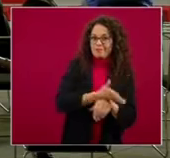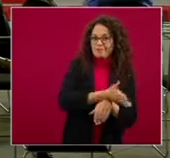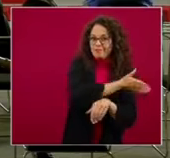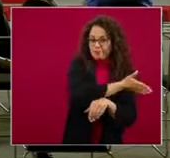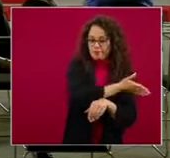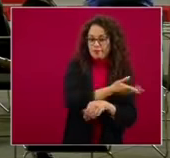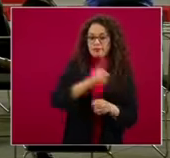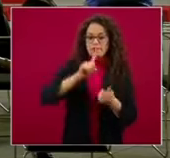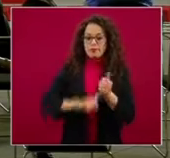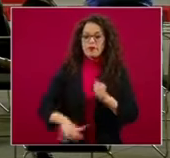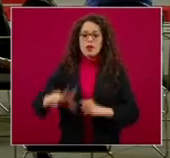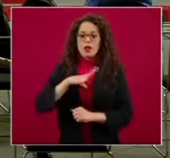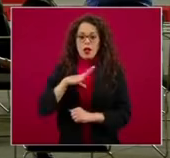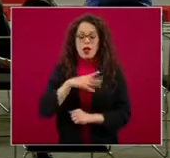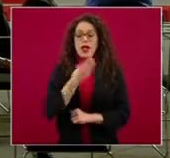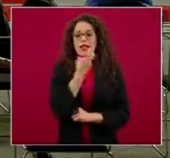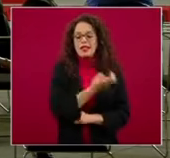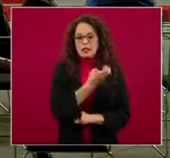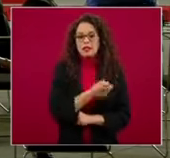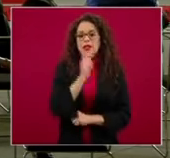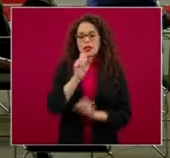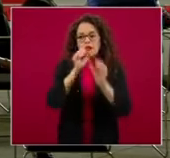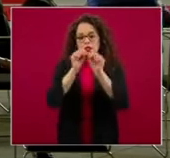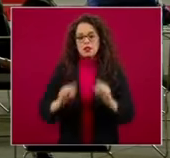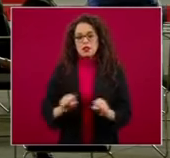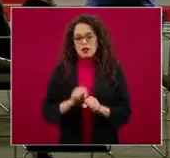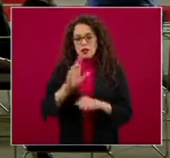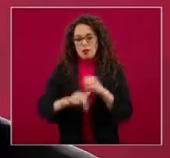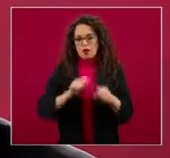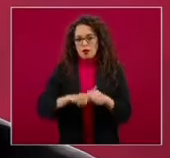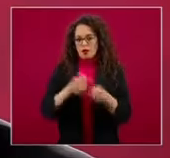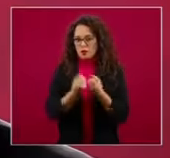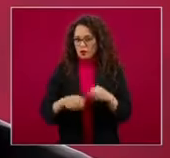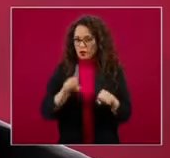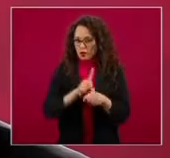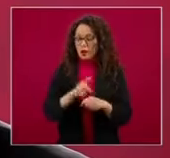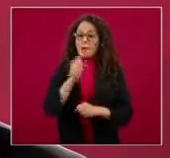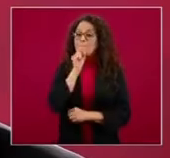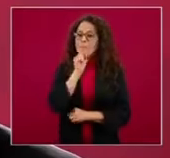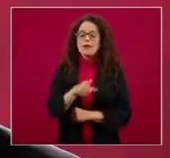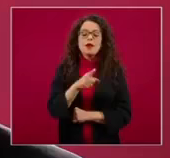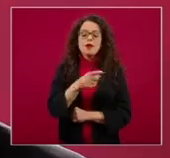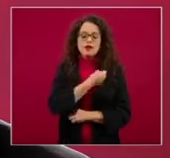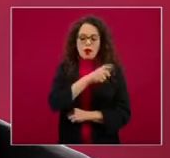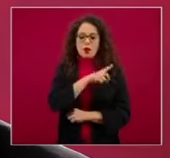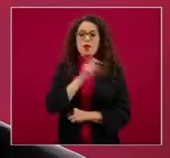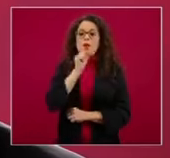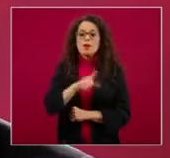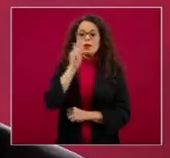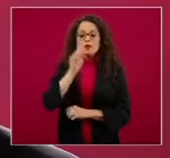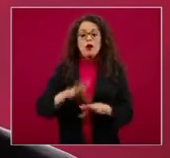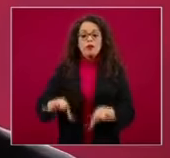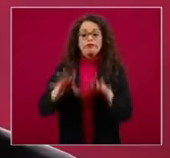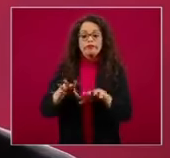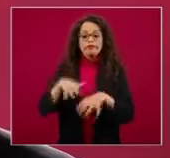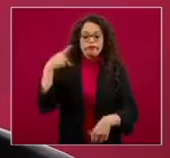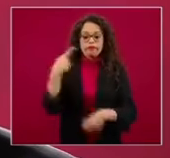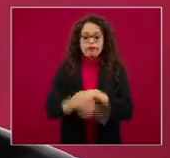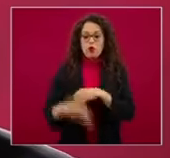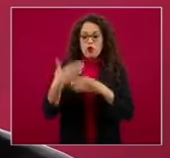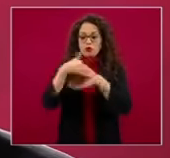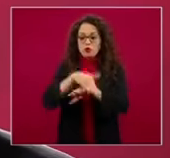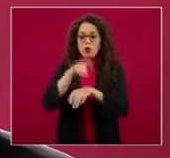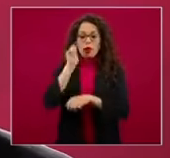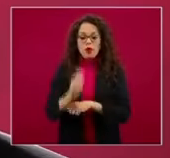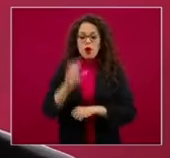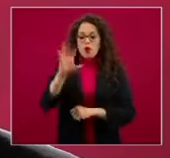Nacional de Salud al final del sexenio pasado. Destacó también algunos elementos de riesgo sobre las implicaciones de COVID-19